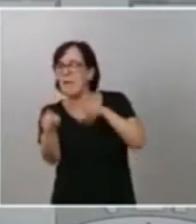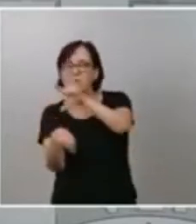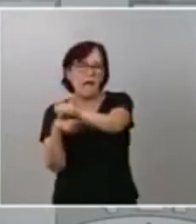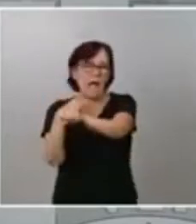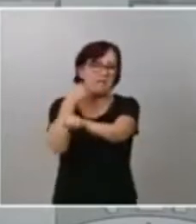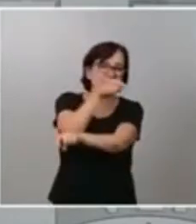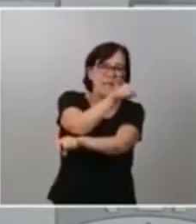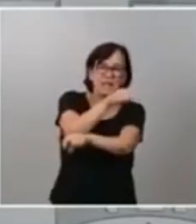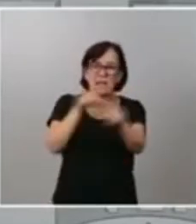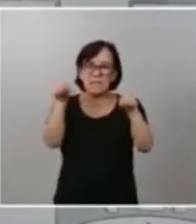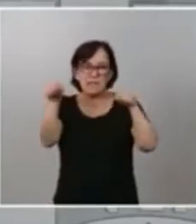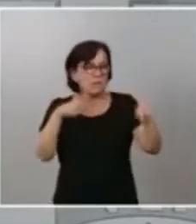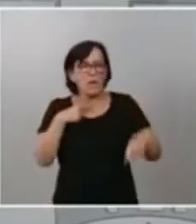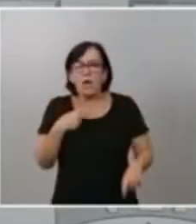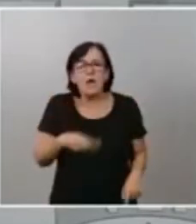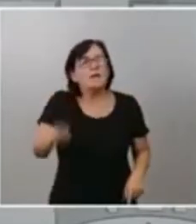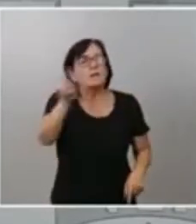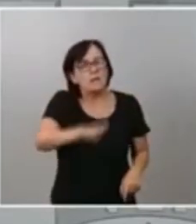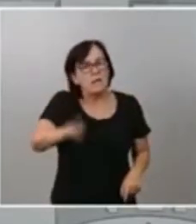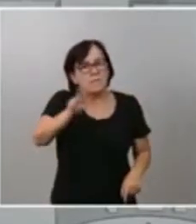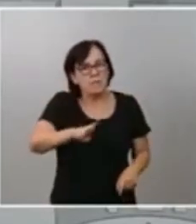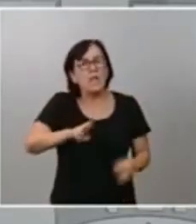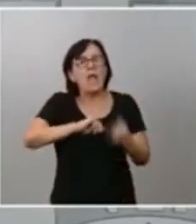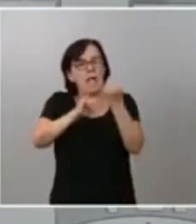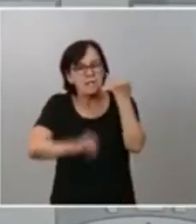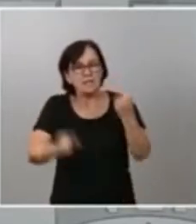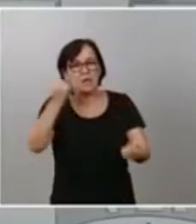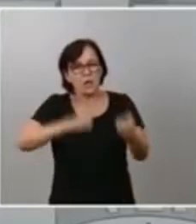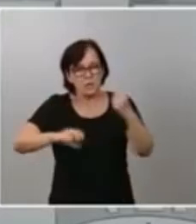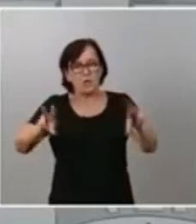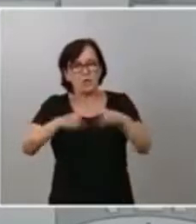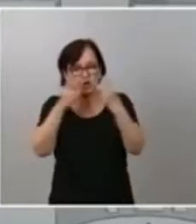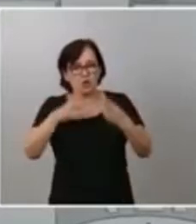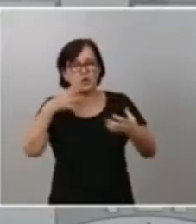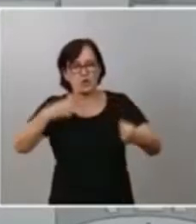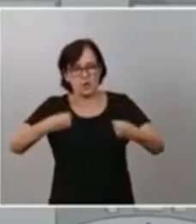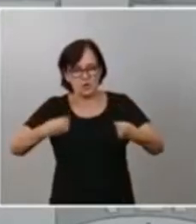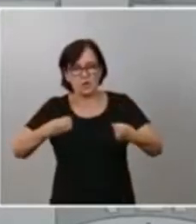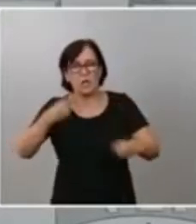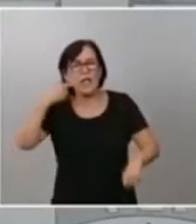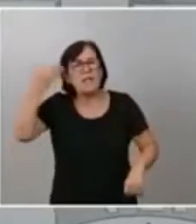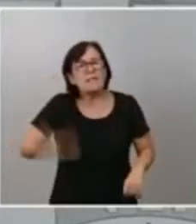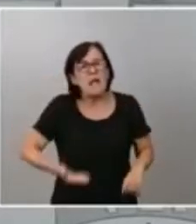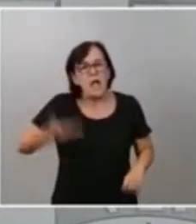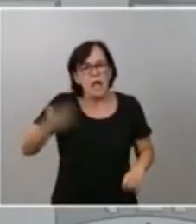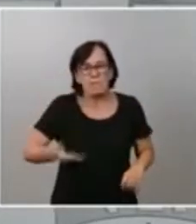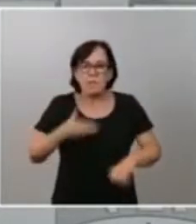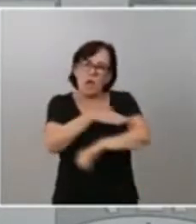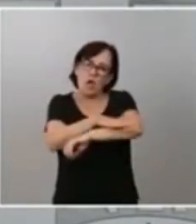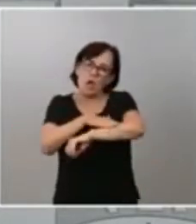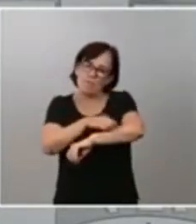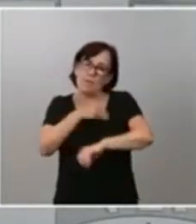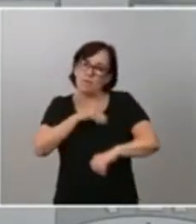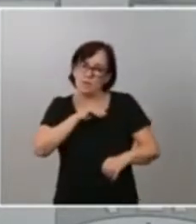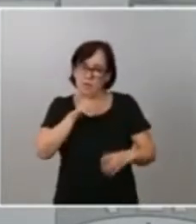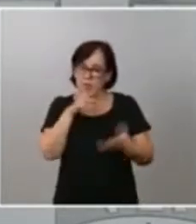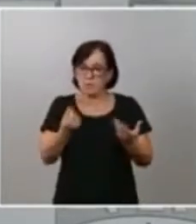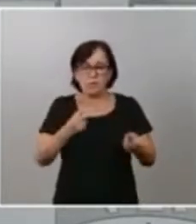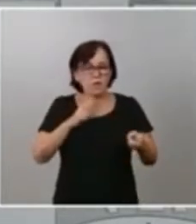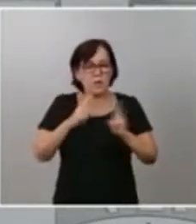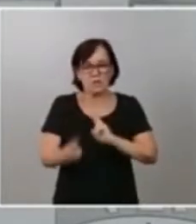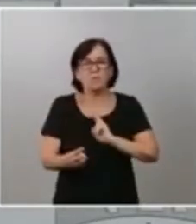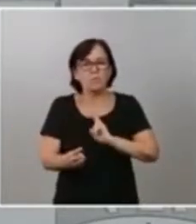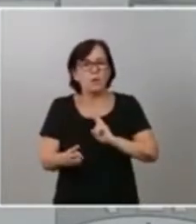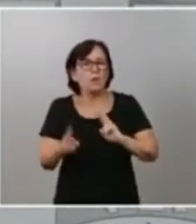insisto hay una crisis económica social y sanitaria gravísima a la cual el gobierno de España ha dado una respuesta más que razonable